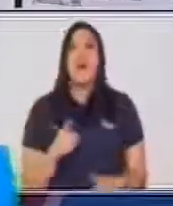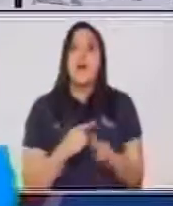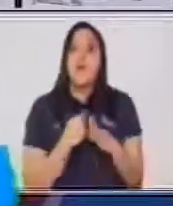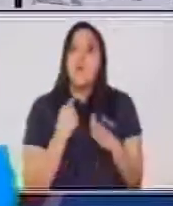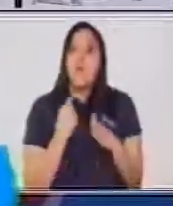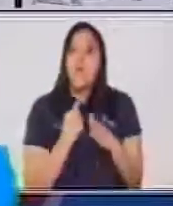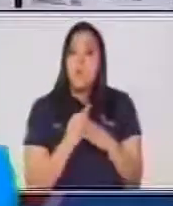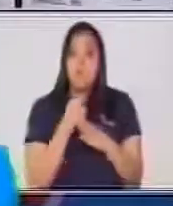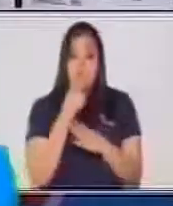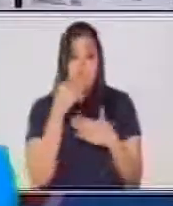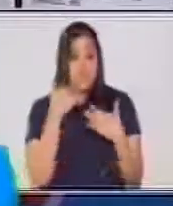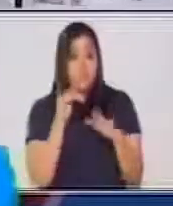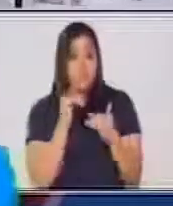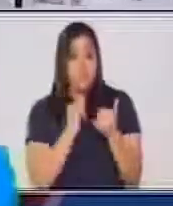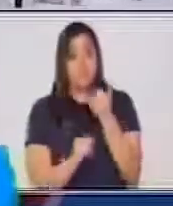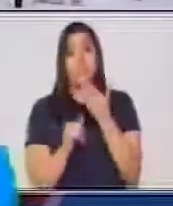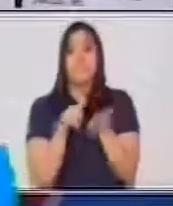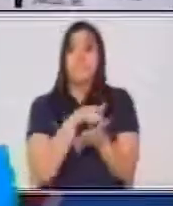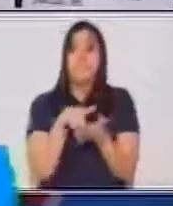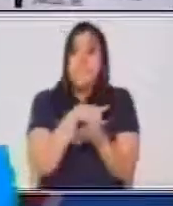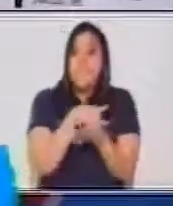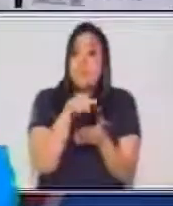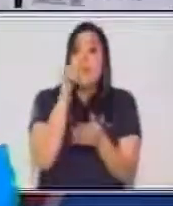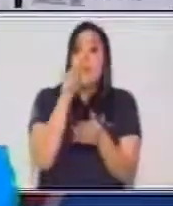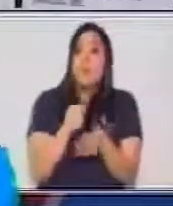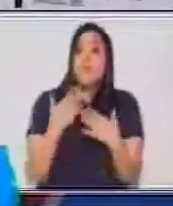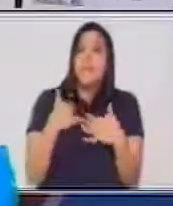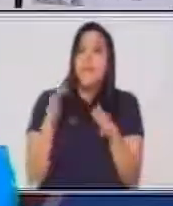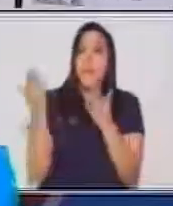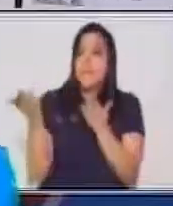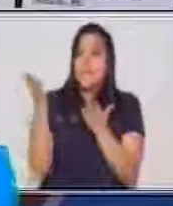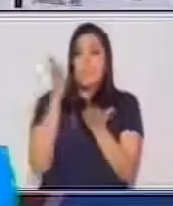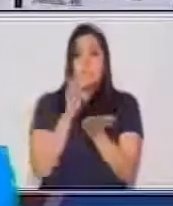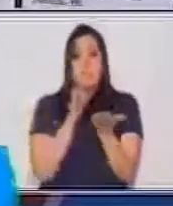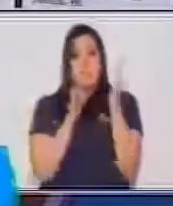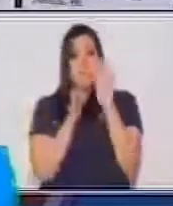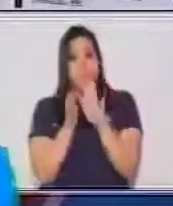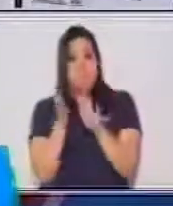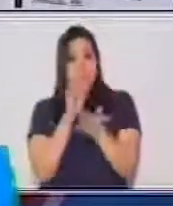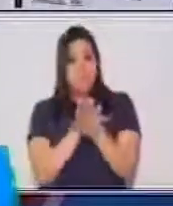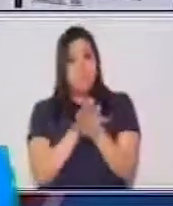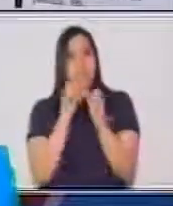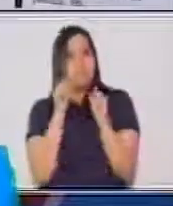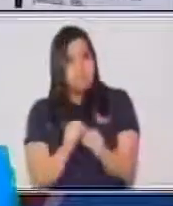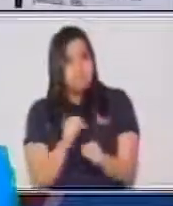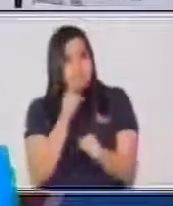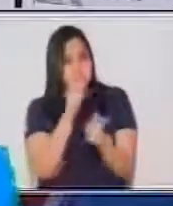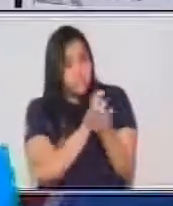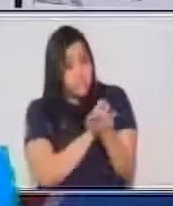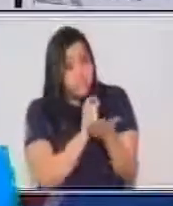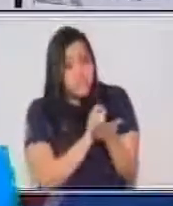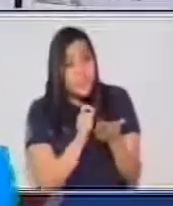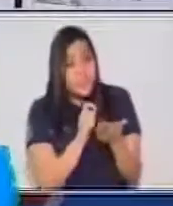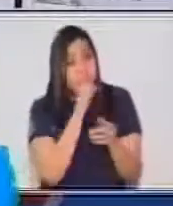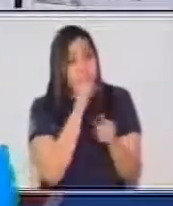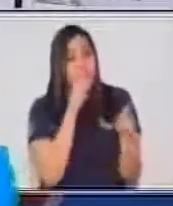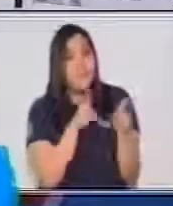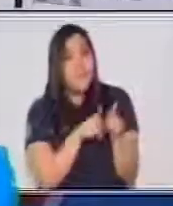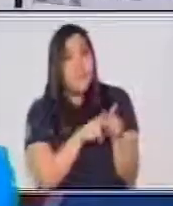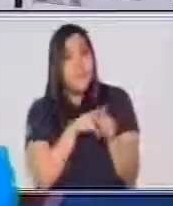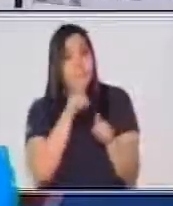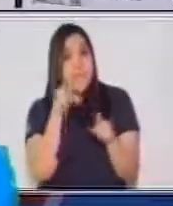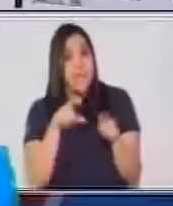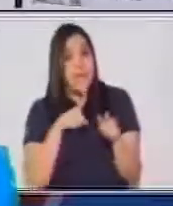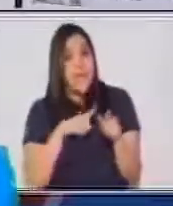lo imprimes, lo vas a doblar y si lo vas a escribir, también debes de tomar en cuenta el